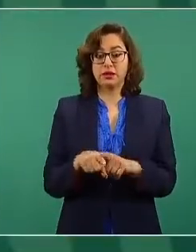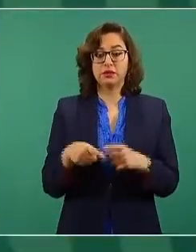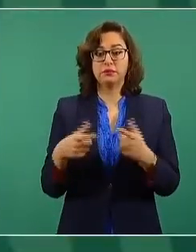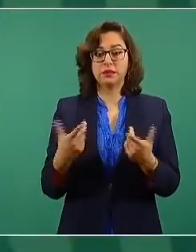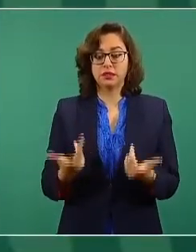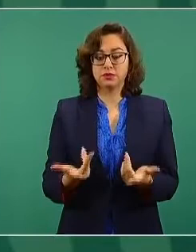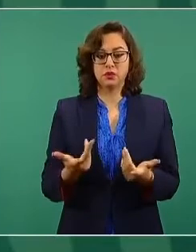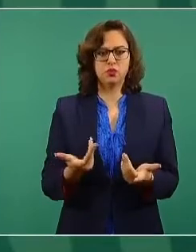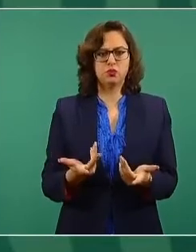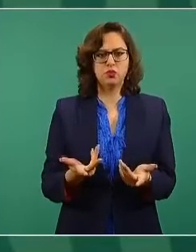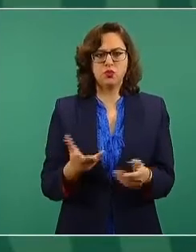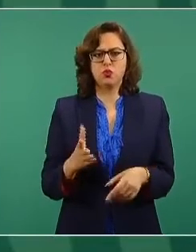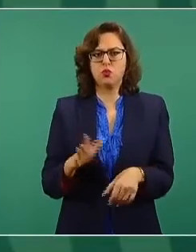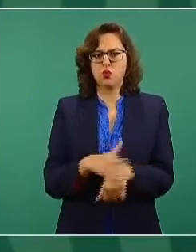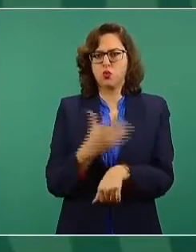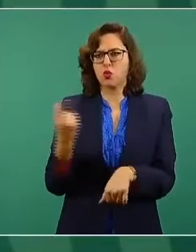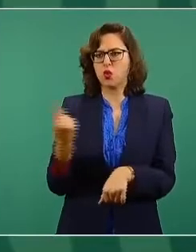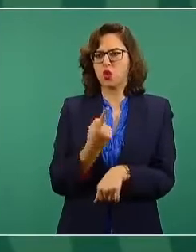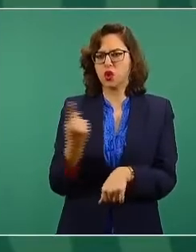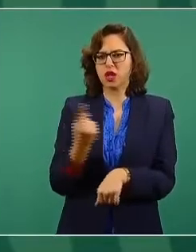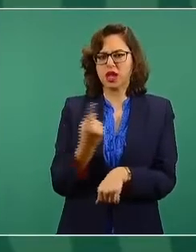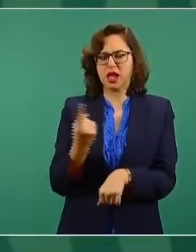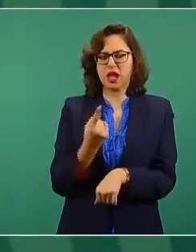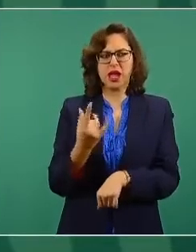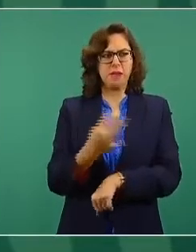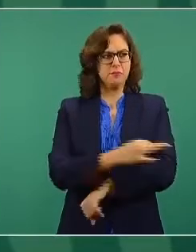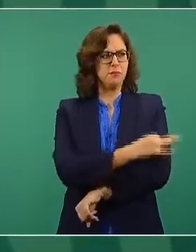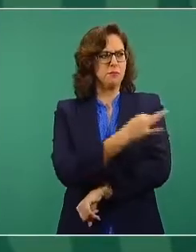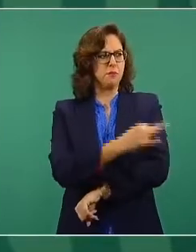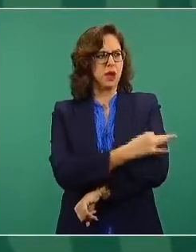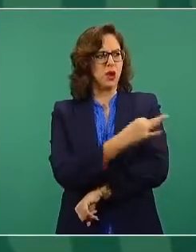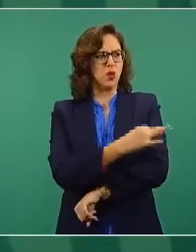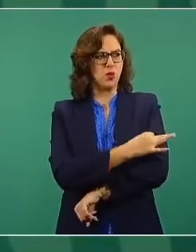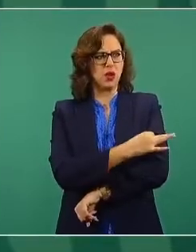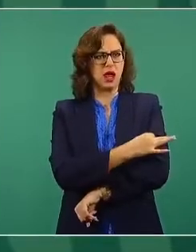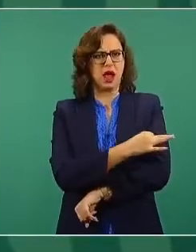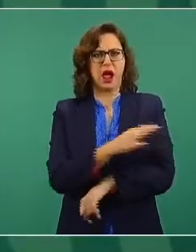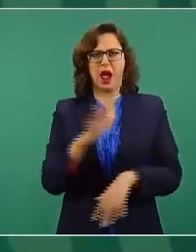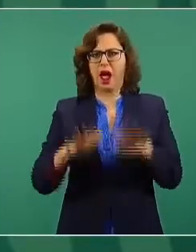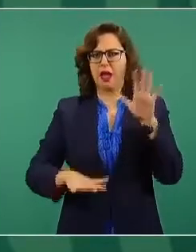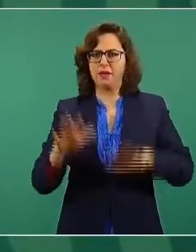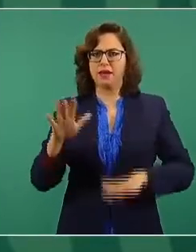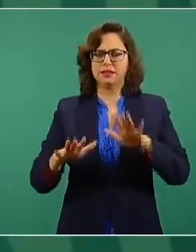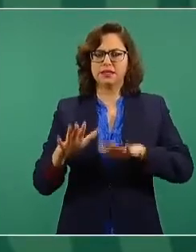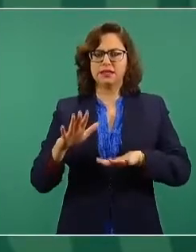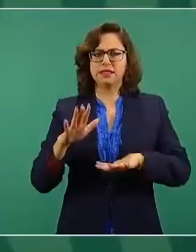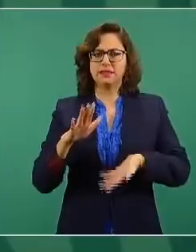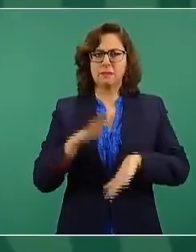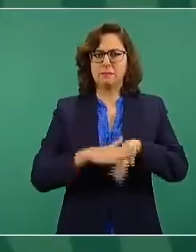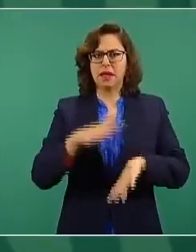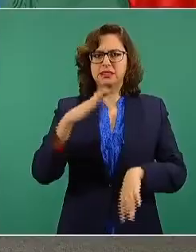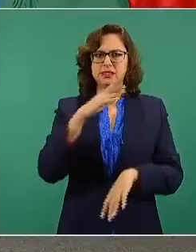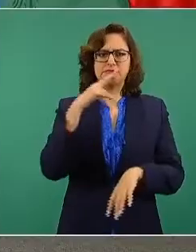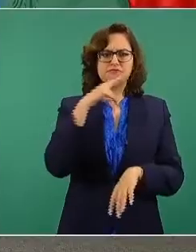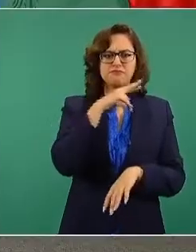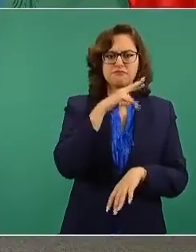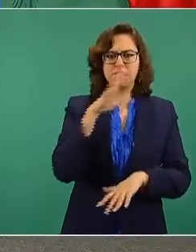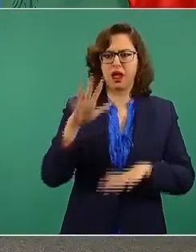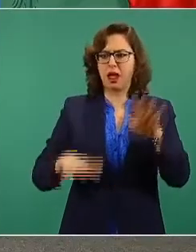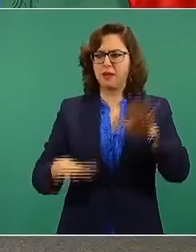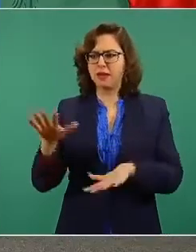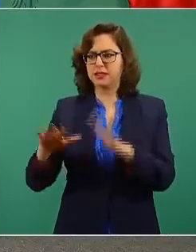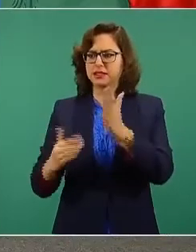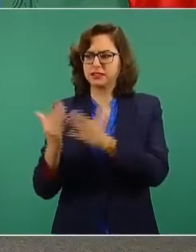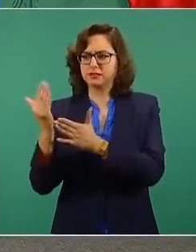la vacunación cuando se inició la vacunación en ciudades